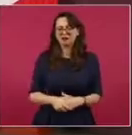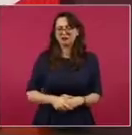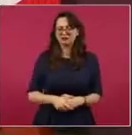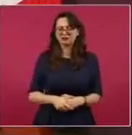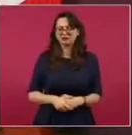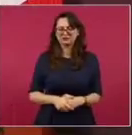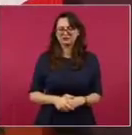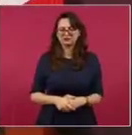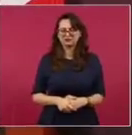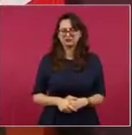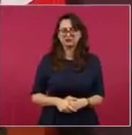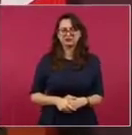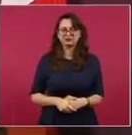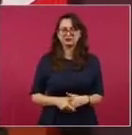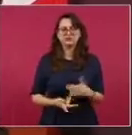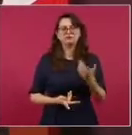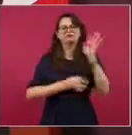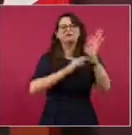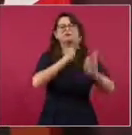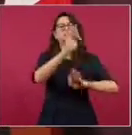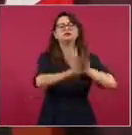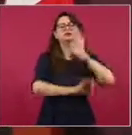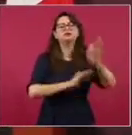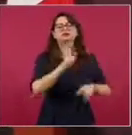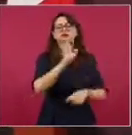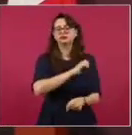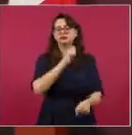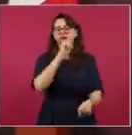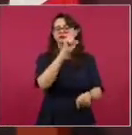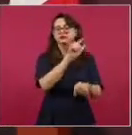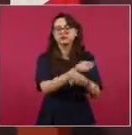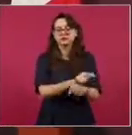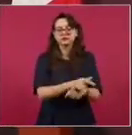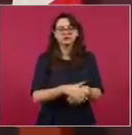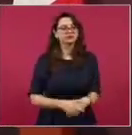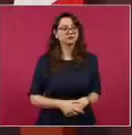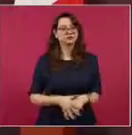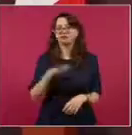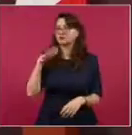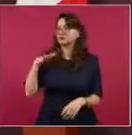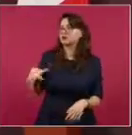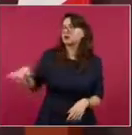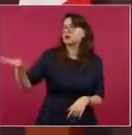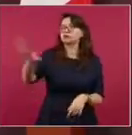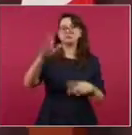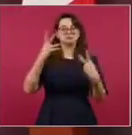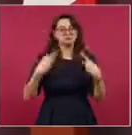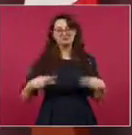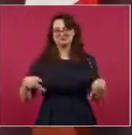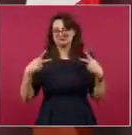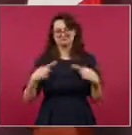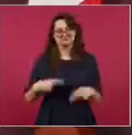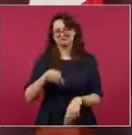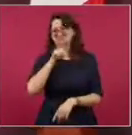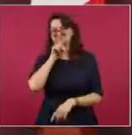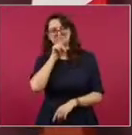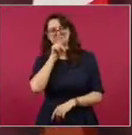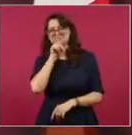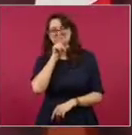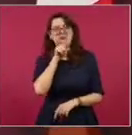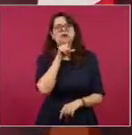y recibe un trato especial, que no lo reciben la mayoría de los trabajadores de México.